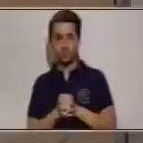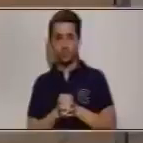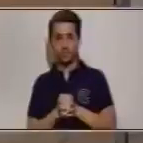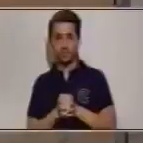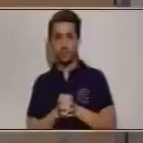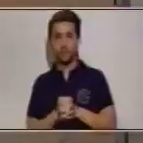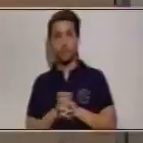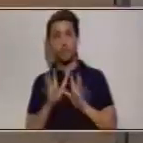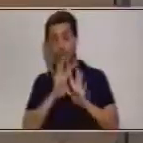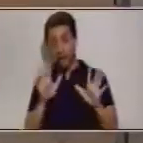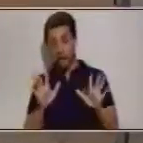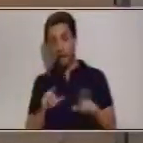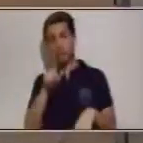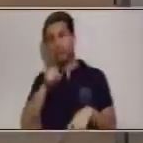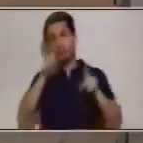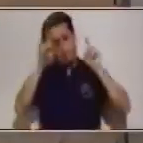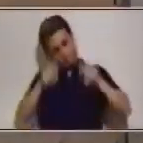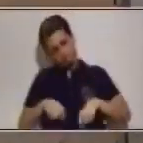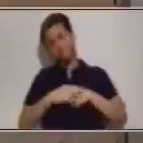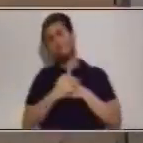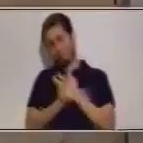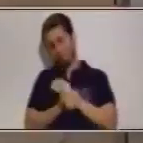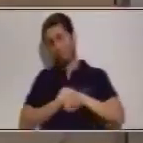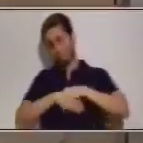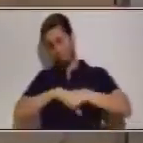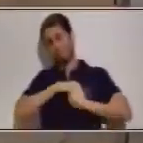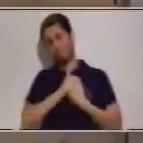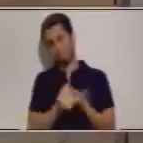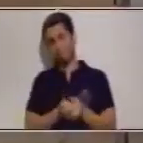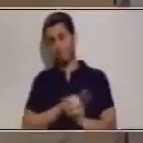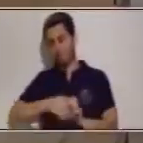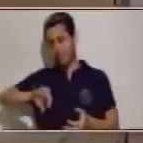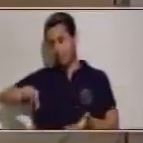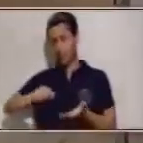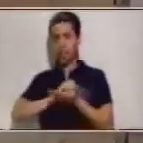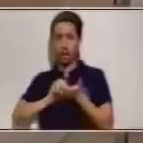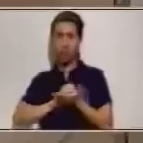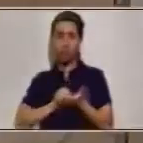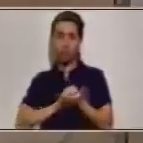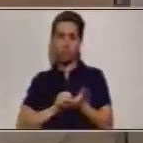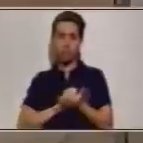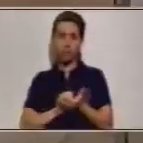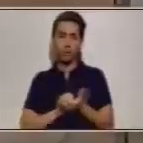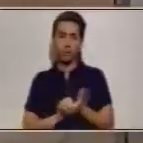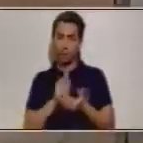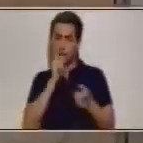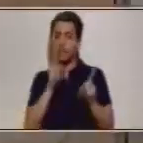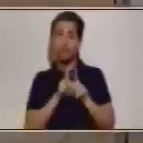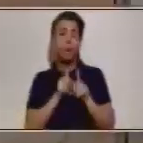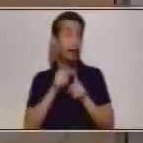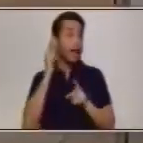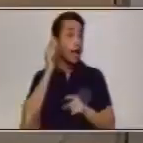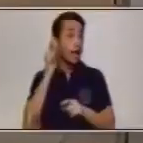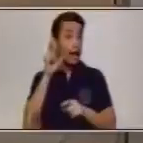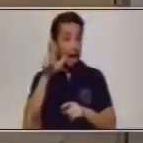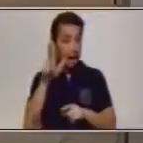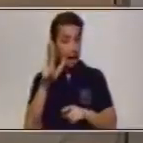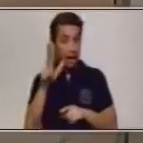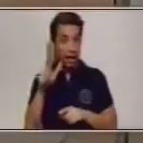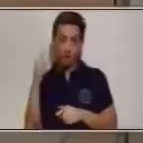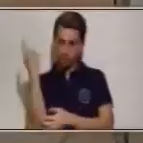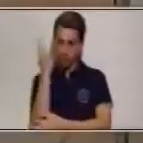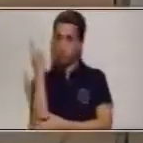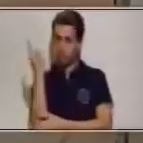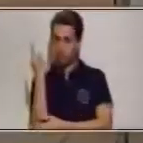recordamos lávate las manos con agua y jabón o en su momento con gel y algo bien importante